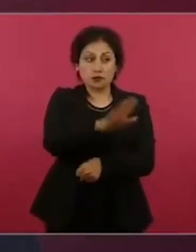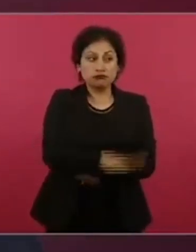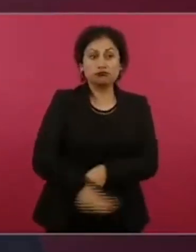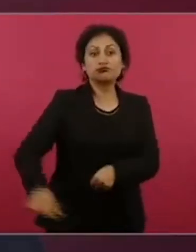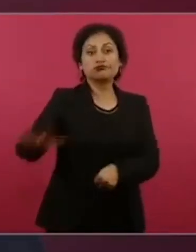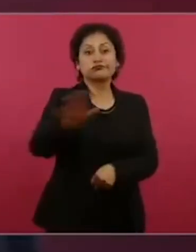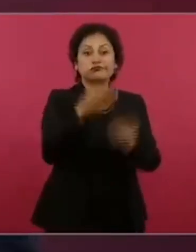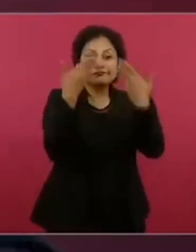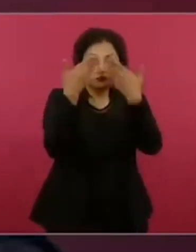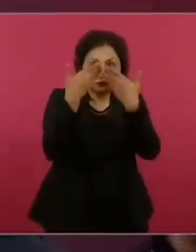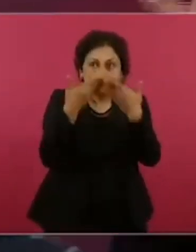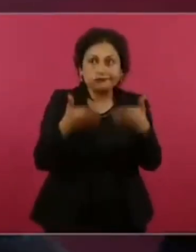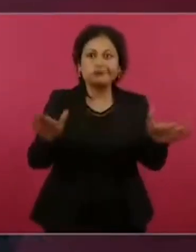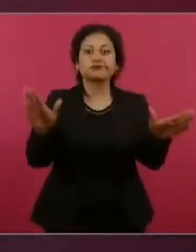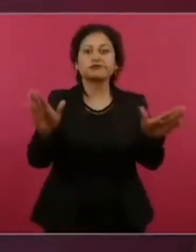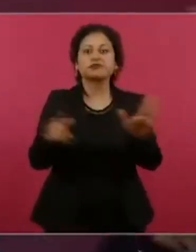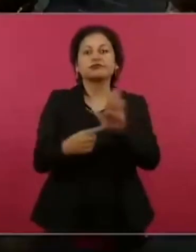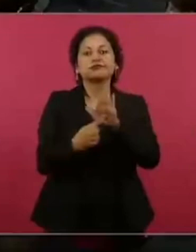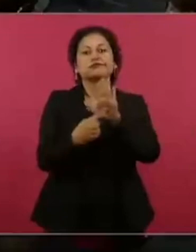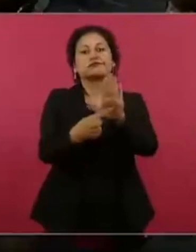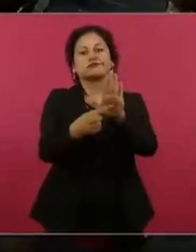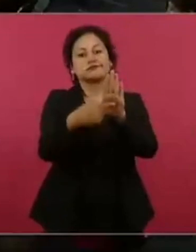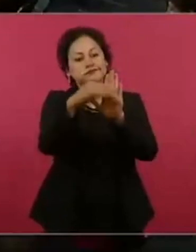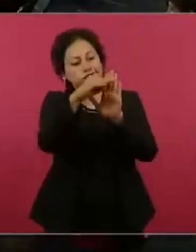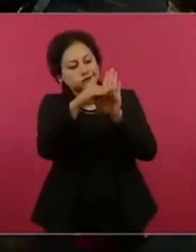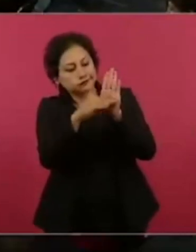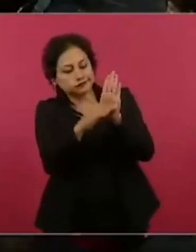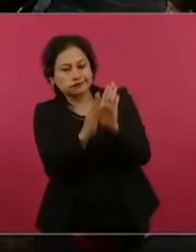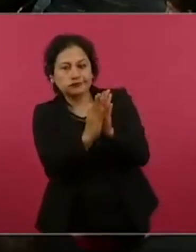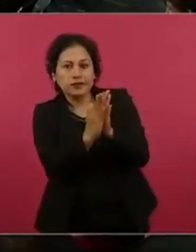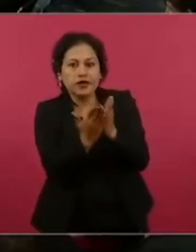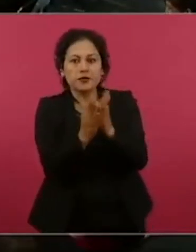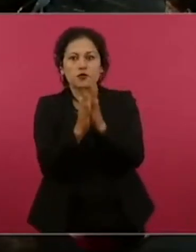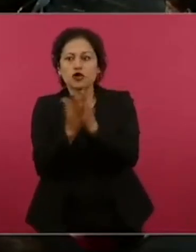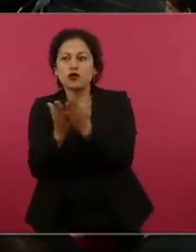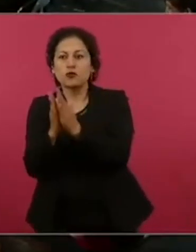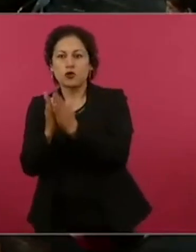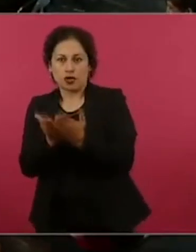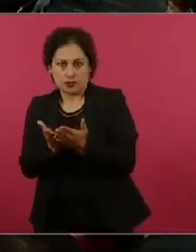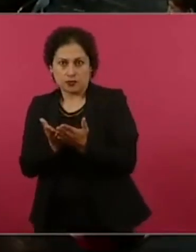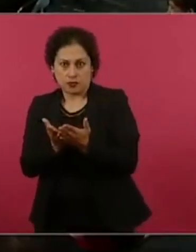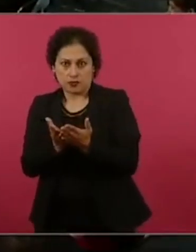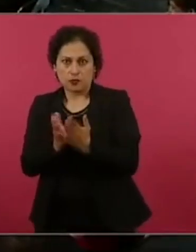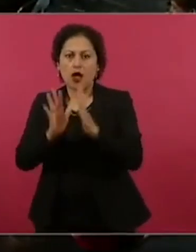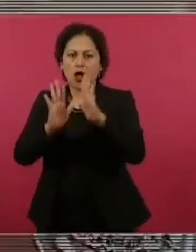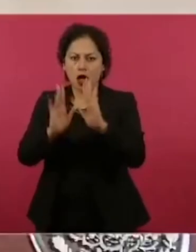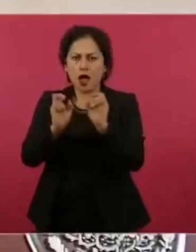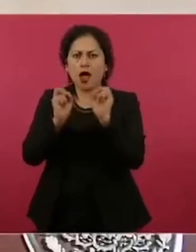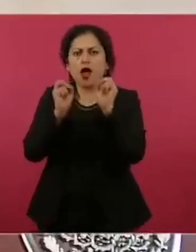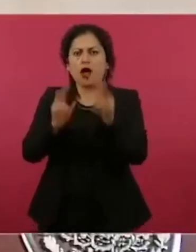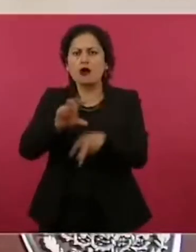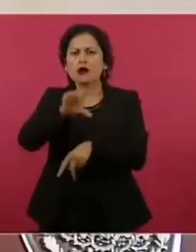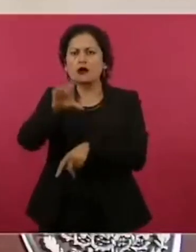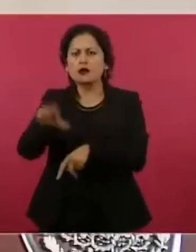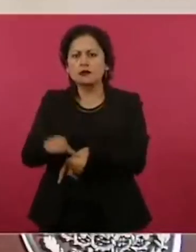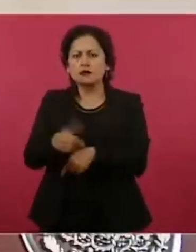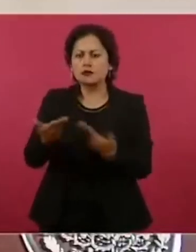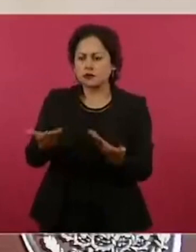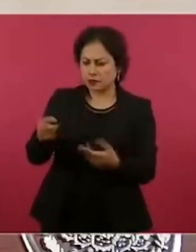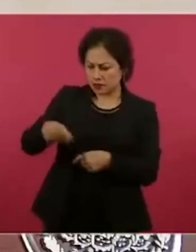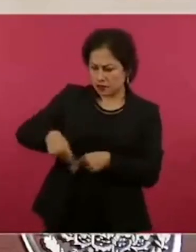pues vamos también a escuchar a la gente de Guanajuato,